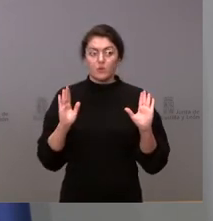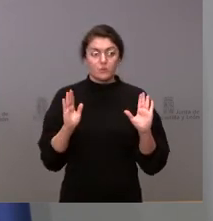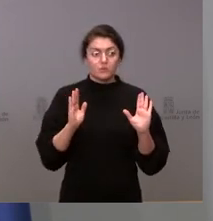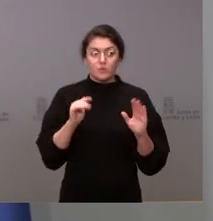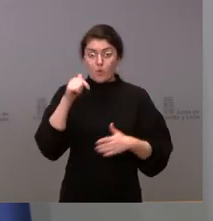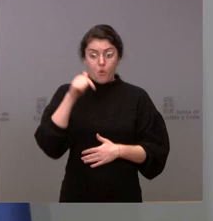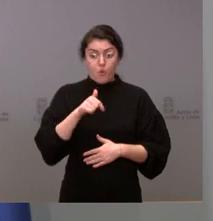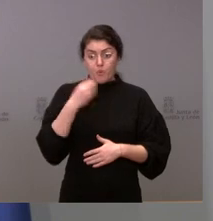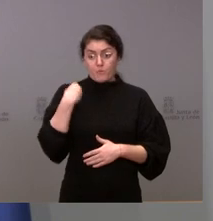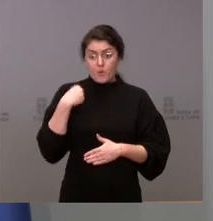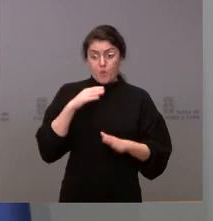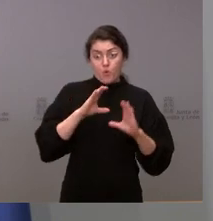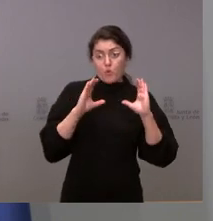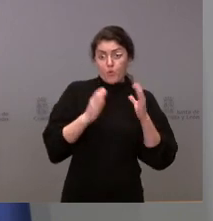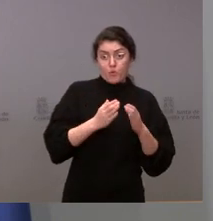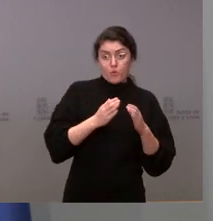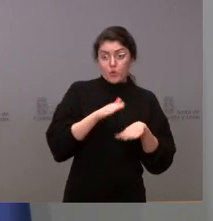hoy examinado en el Consejo de Gobierno